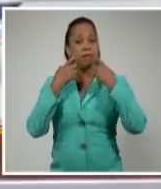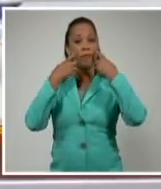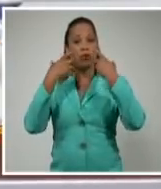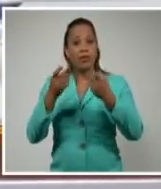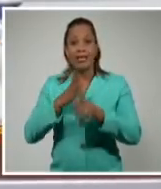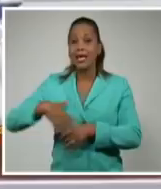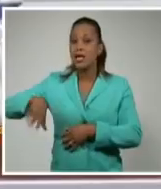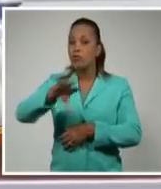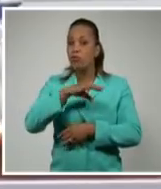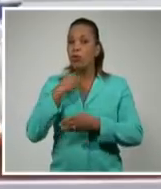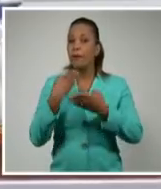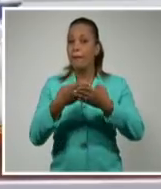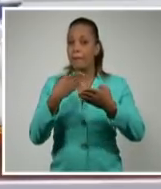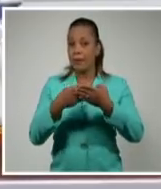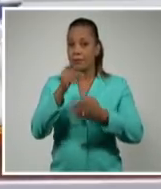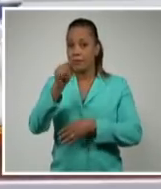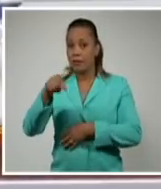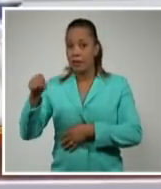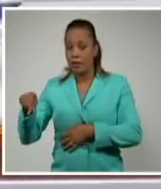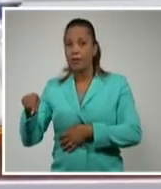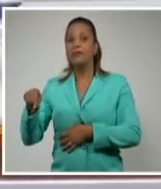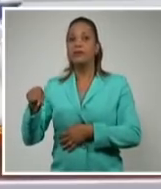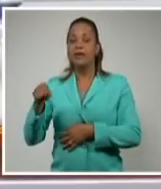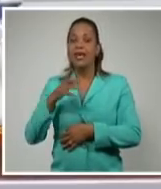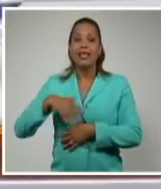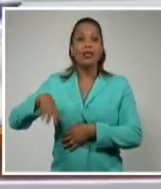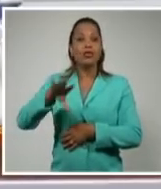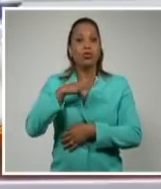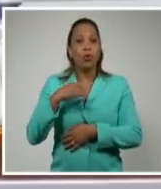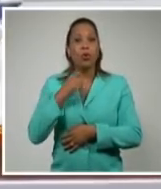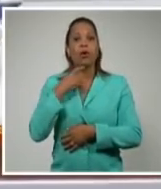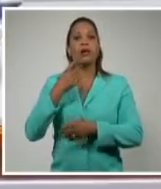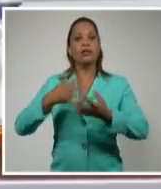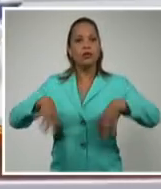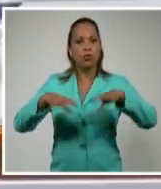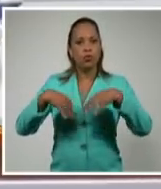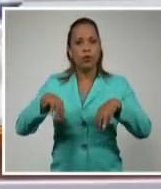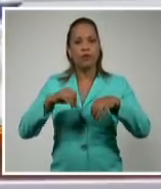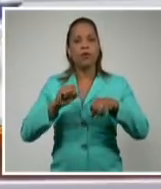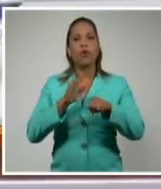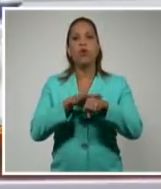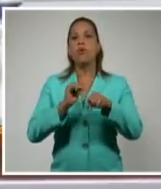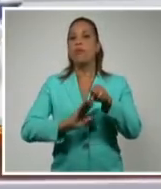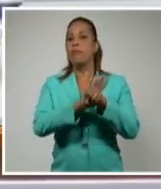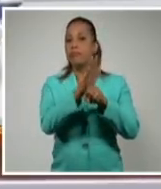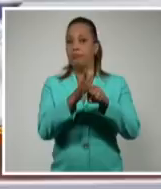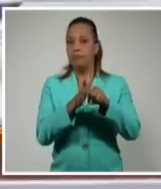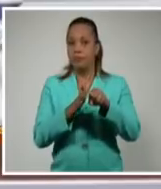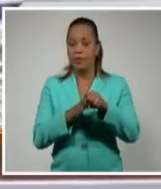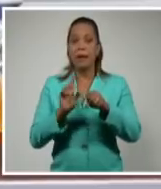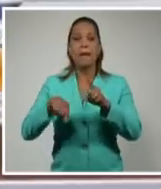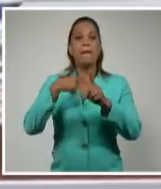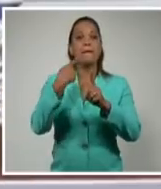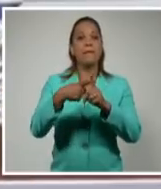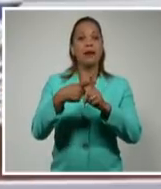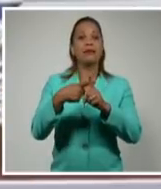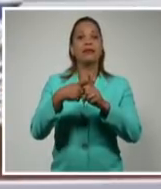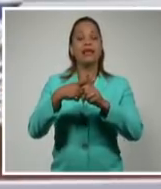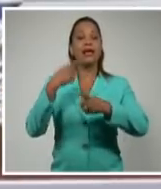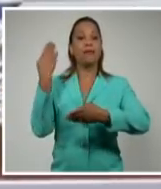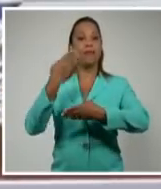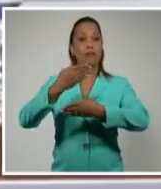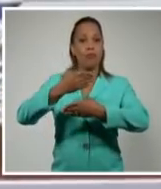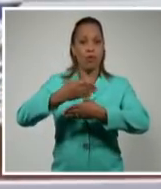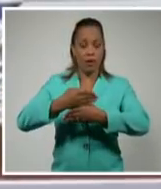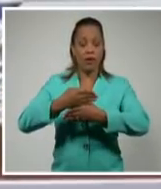empresarios, que toda la crisis generada por la pandemia, más el impacto, el bloqueo, que